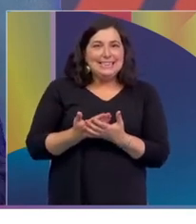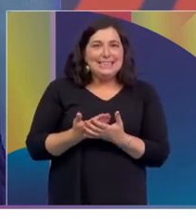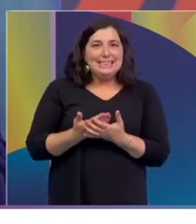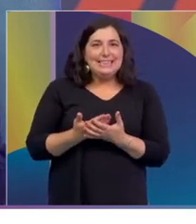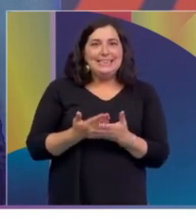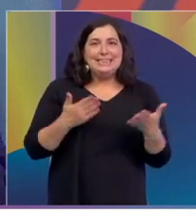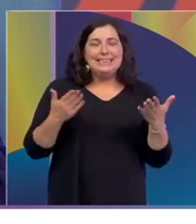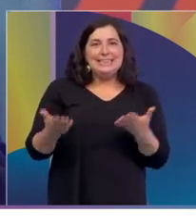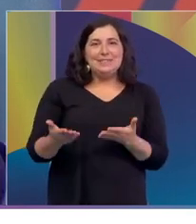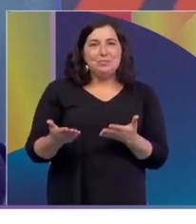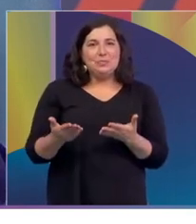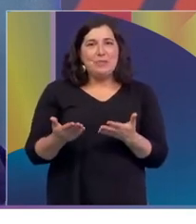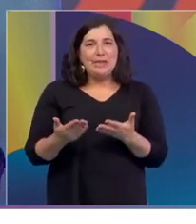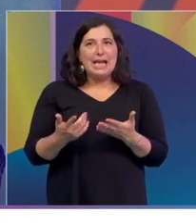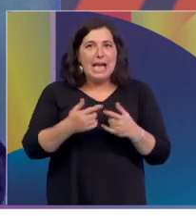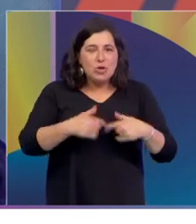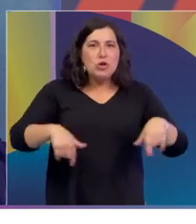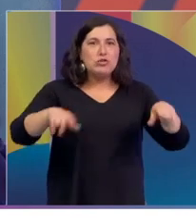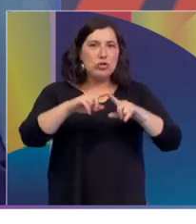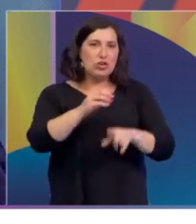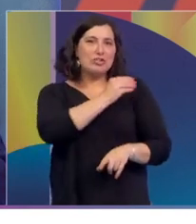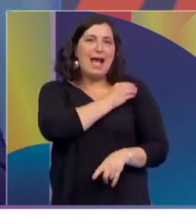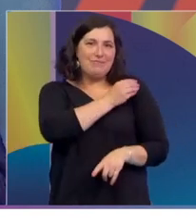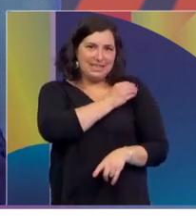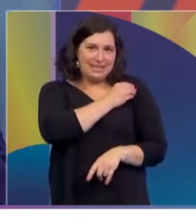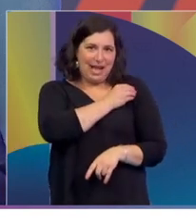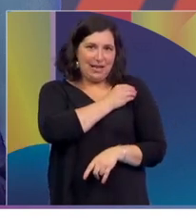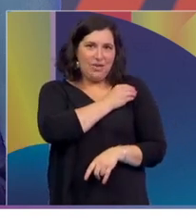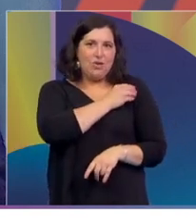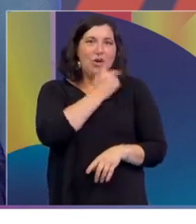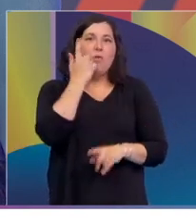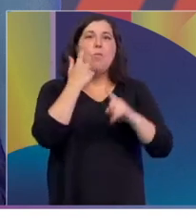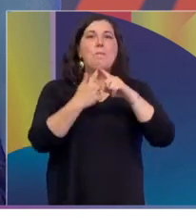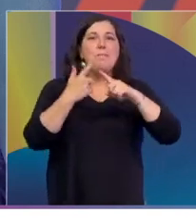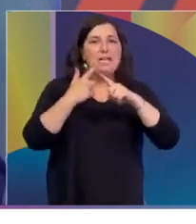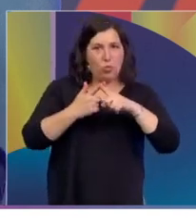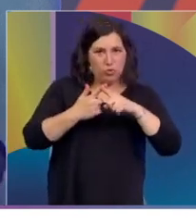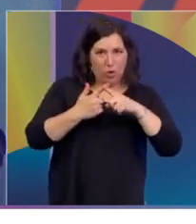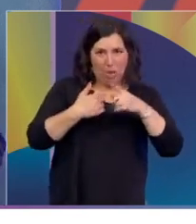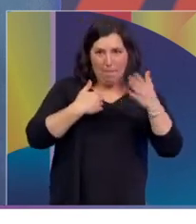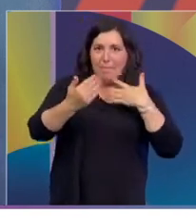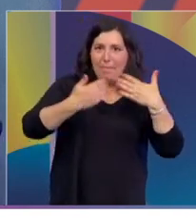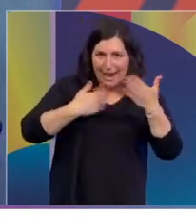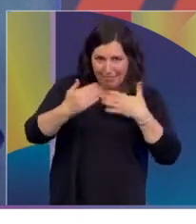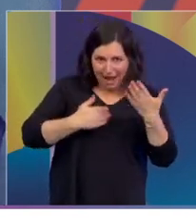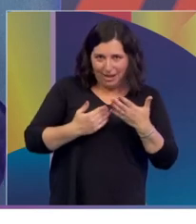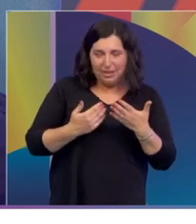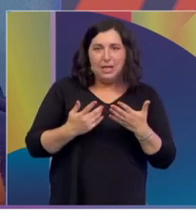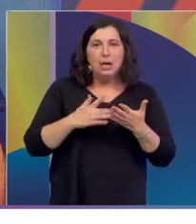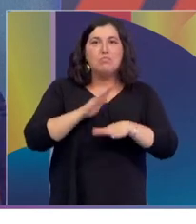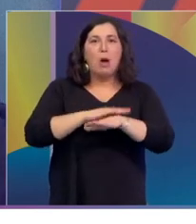Nos habían avisado que teníamos un minuto para hablar cuando presentaban el proyecto, ¿no?